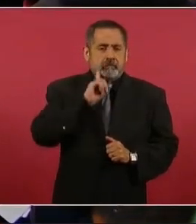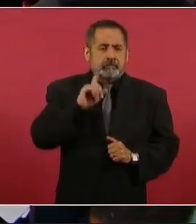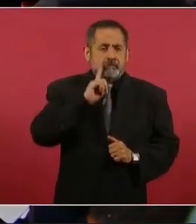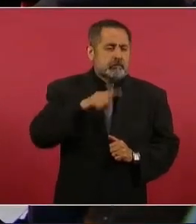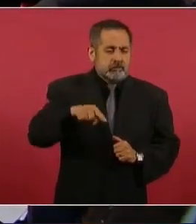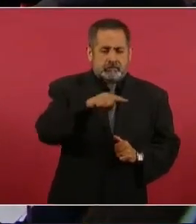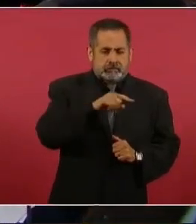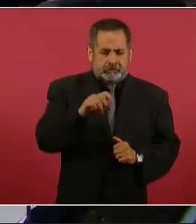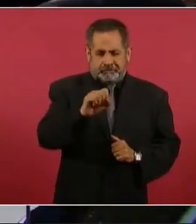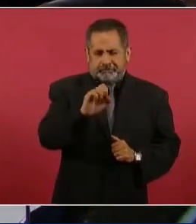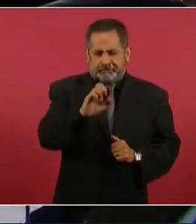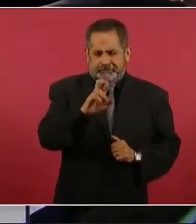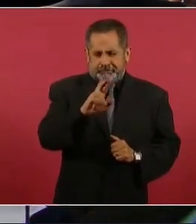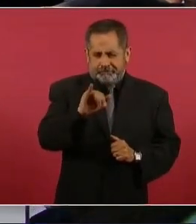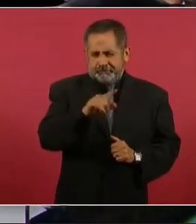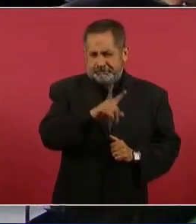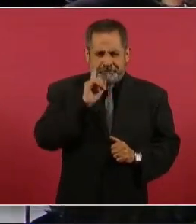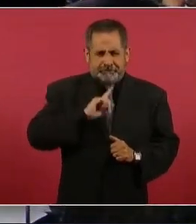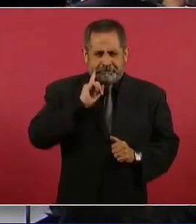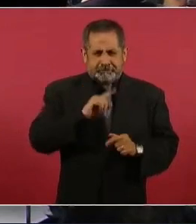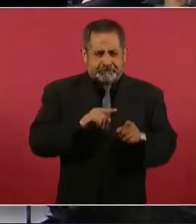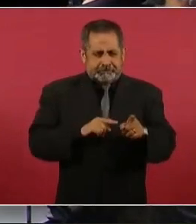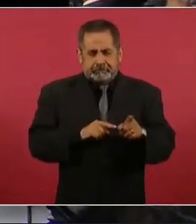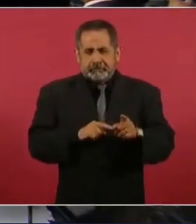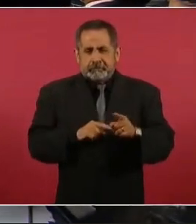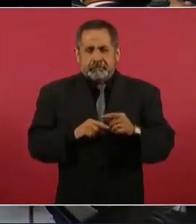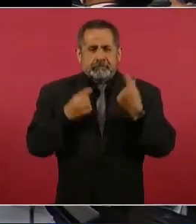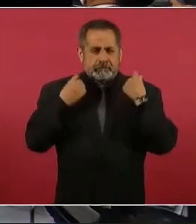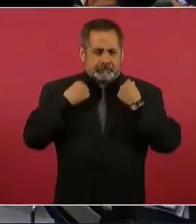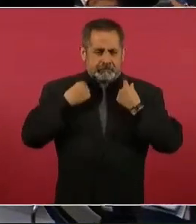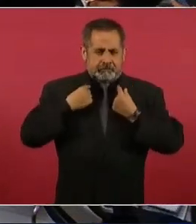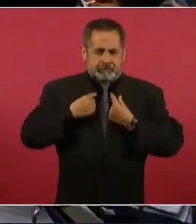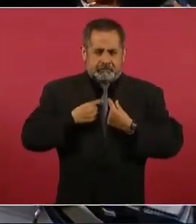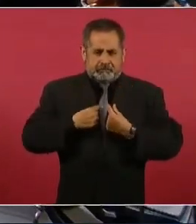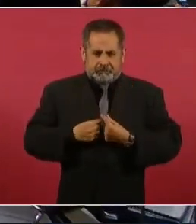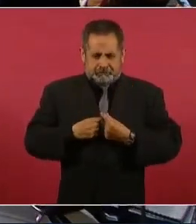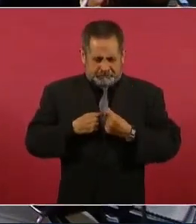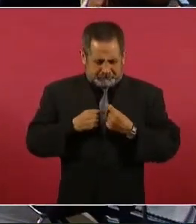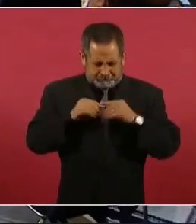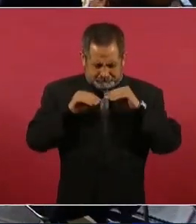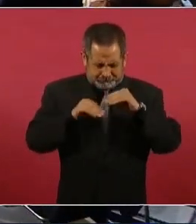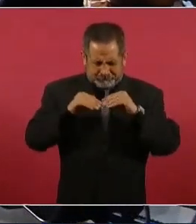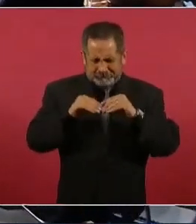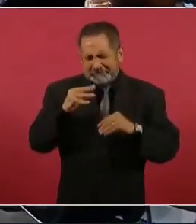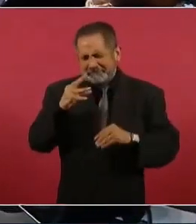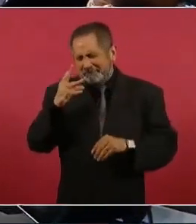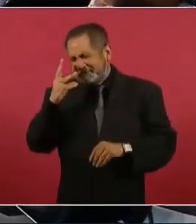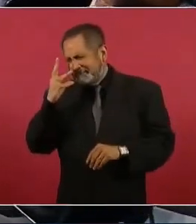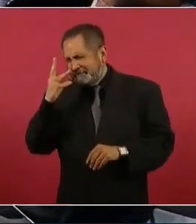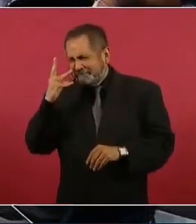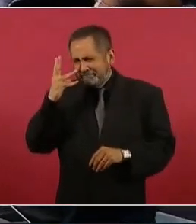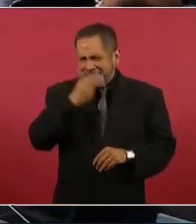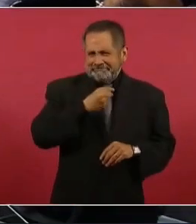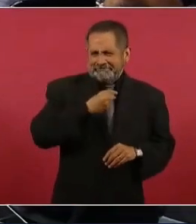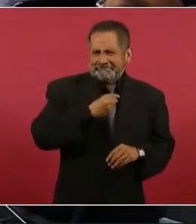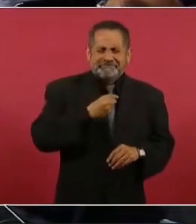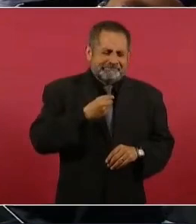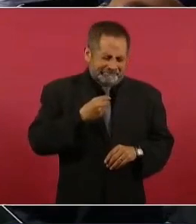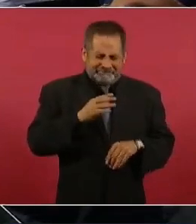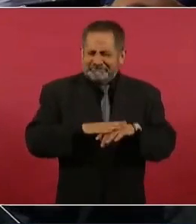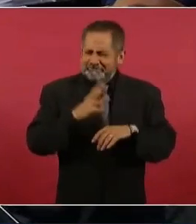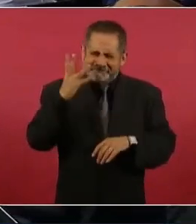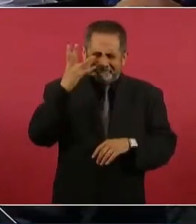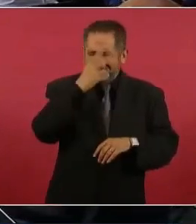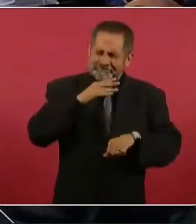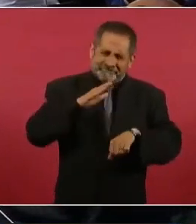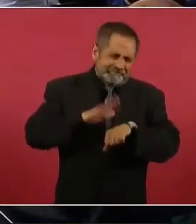seis, los collares más bellos que he visto,